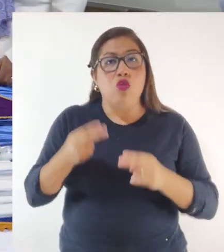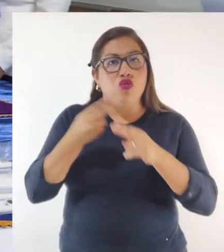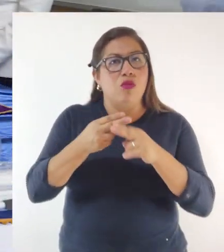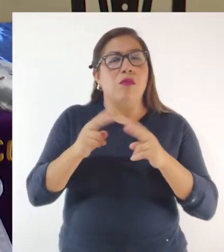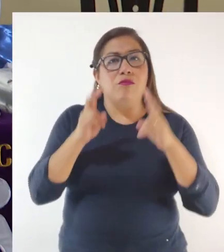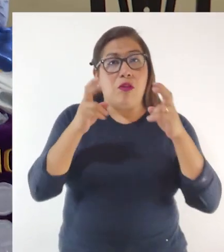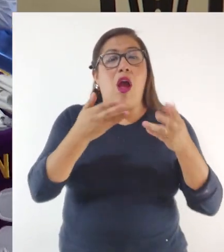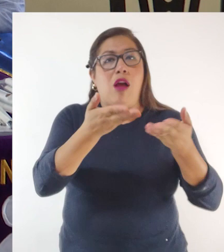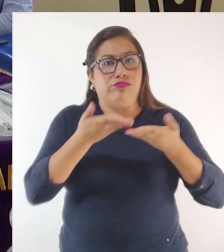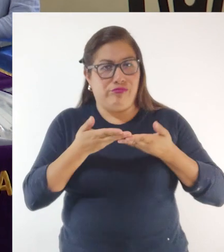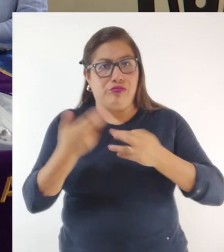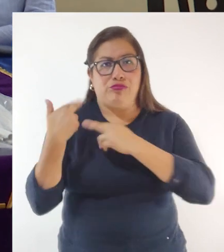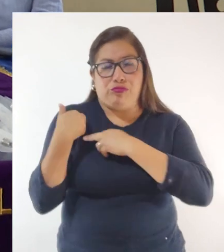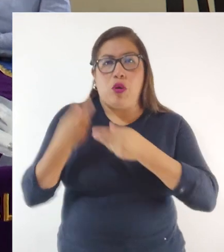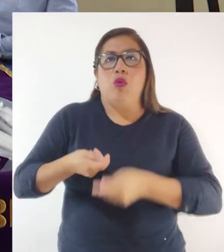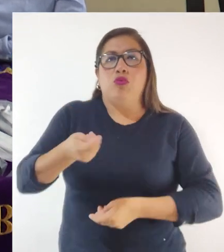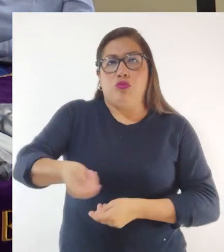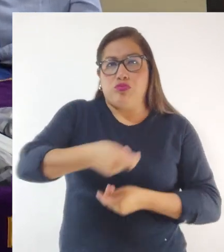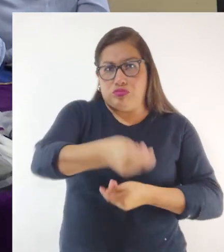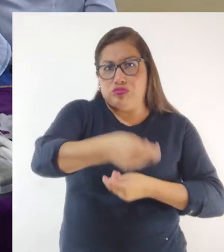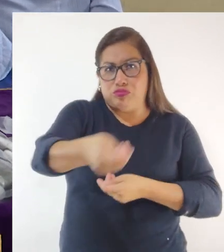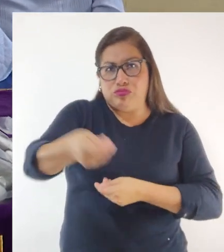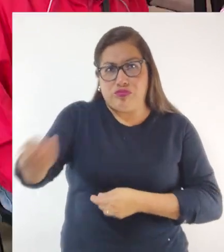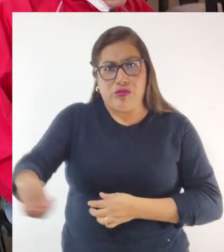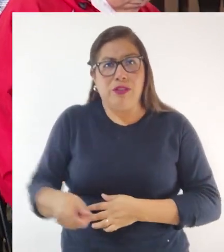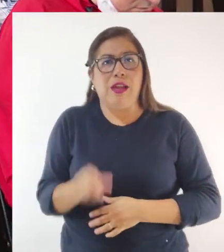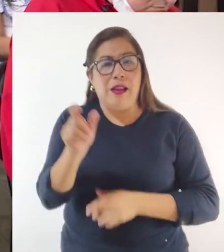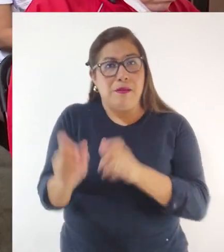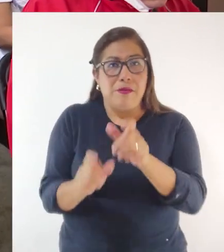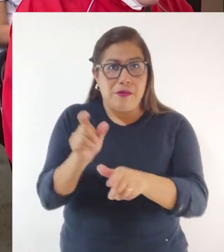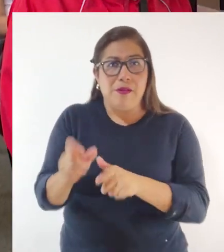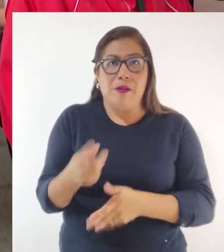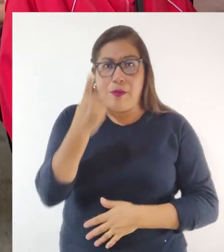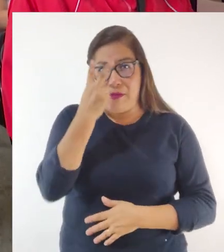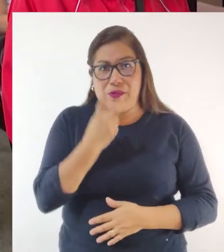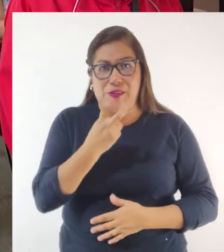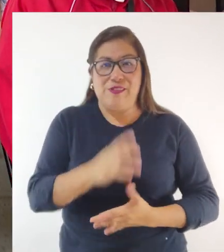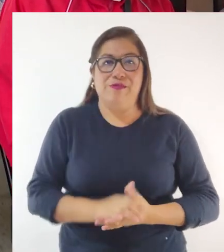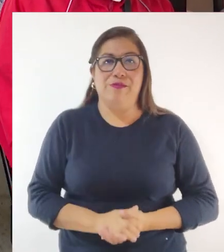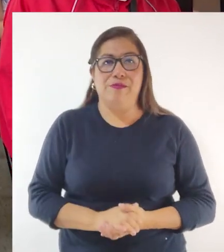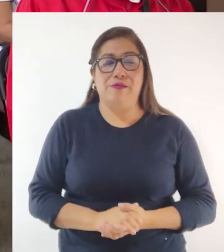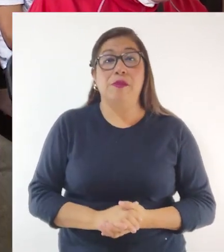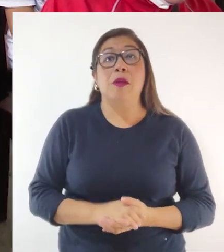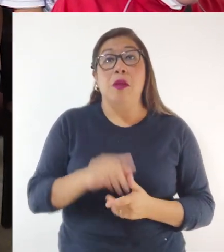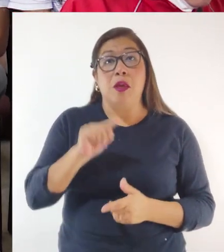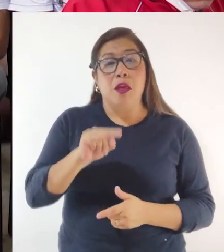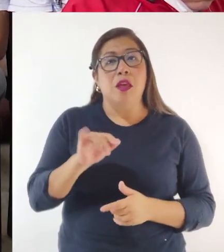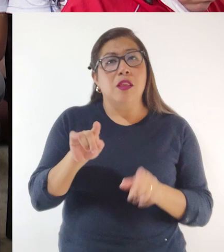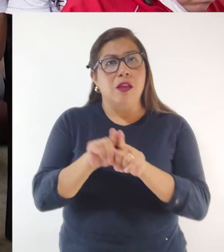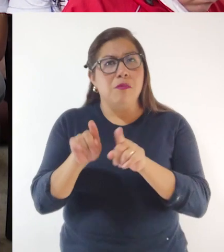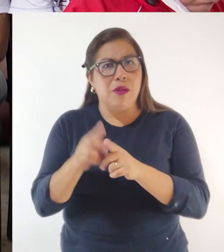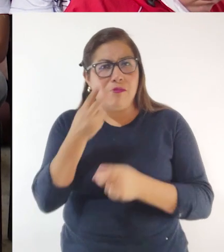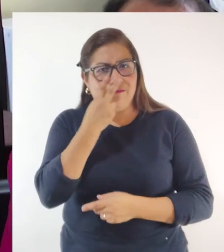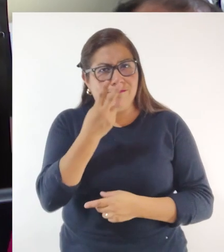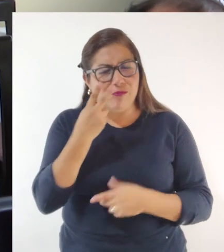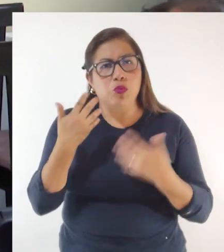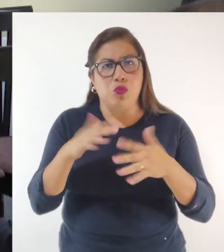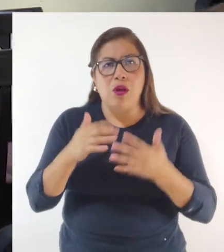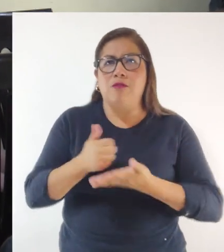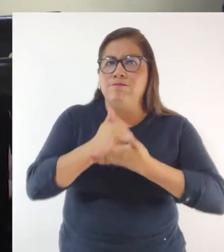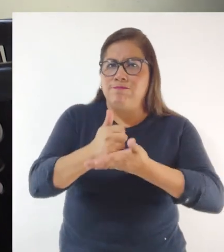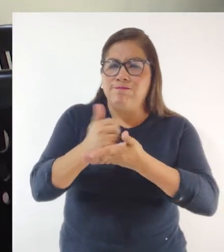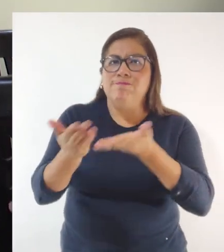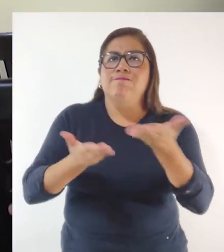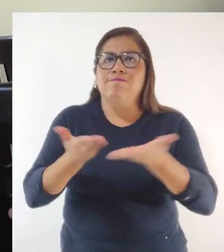nominó para que nosotros podamos hacer entrega de bastones a las personas de capacidad visual. Y la inquietud es de poder servir